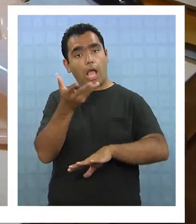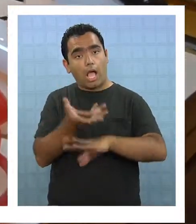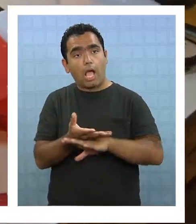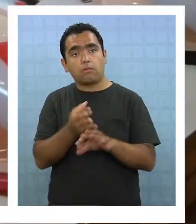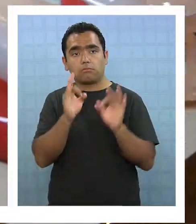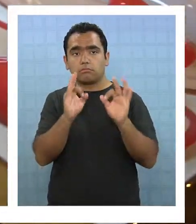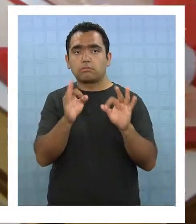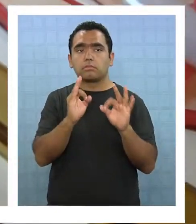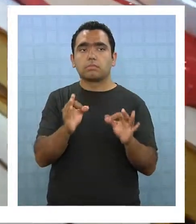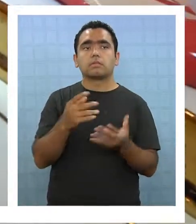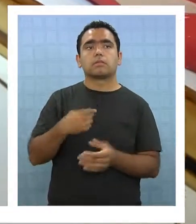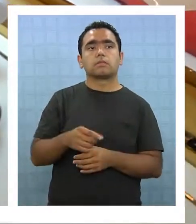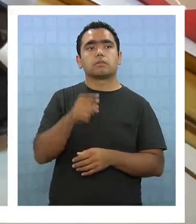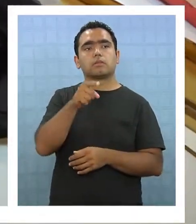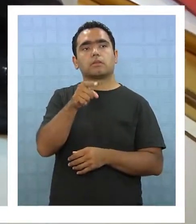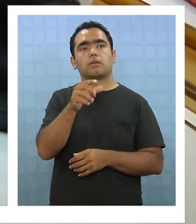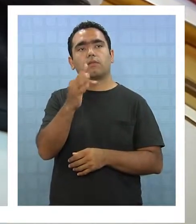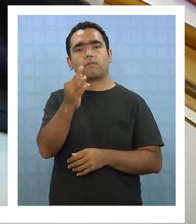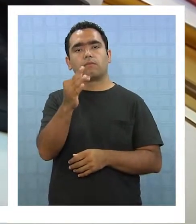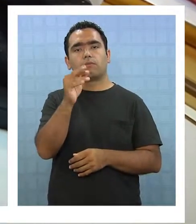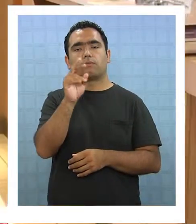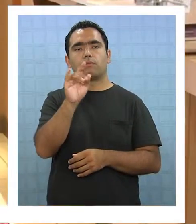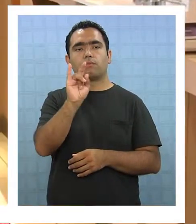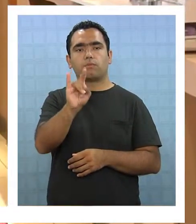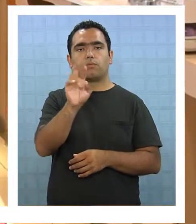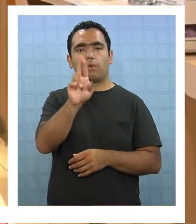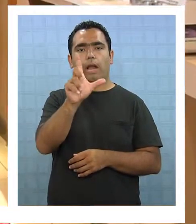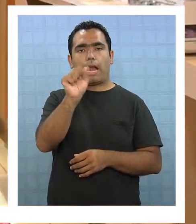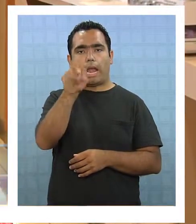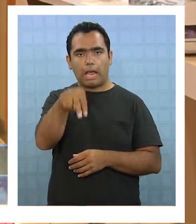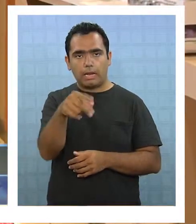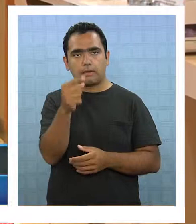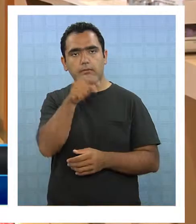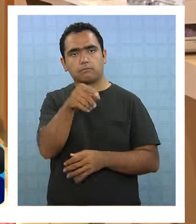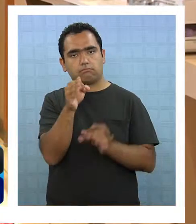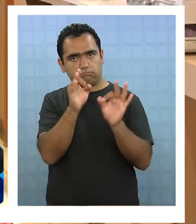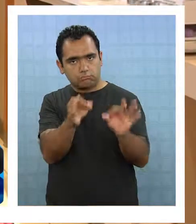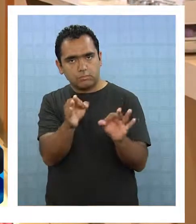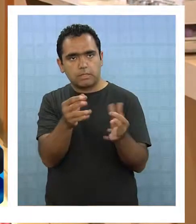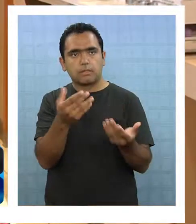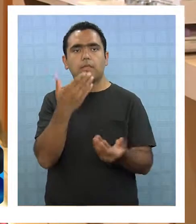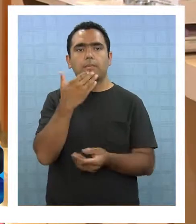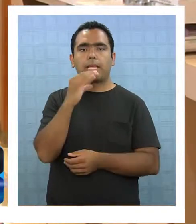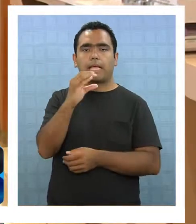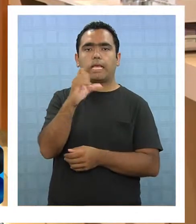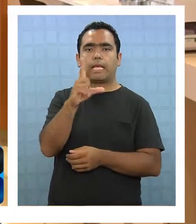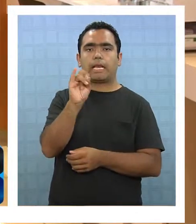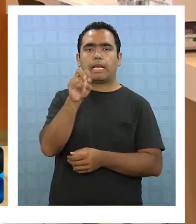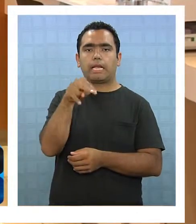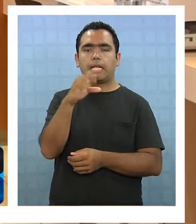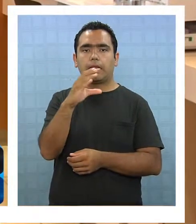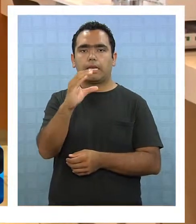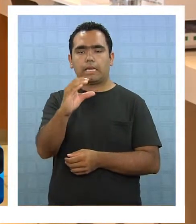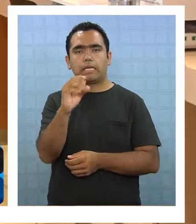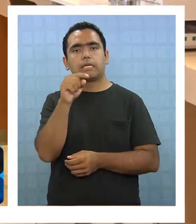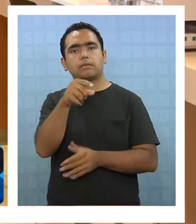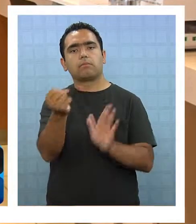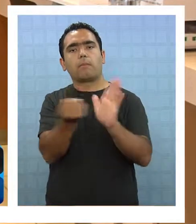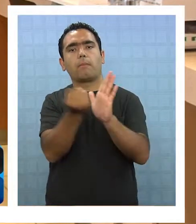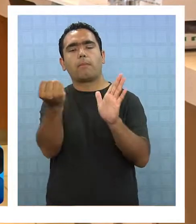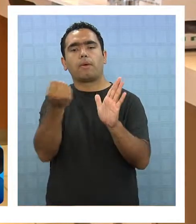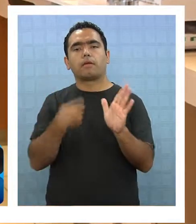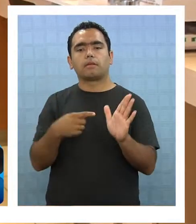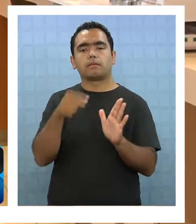exclusivas como LAN, que es una línea francesa muy exclusiva. Tenemos Clínic, que es una línea